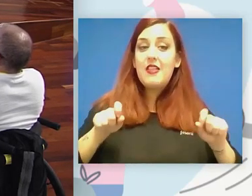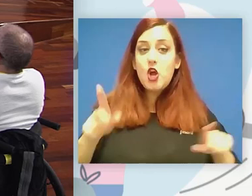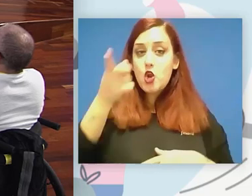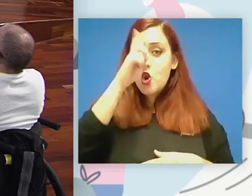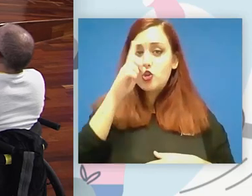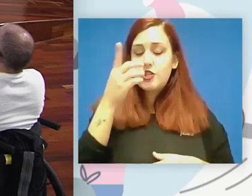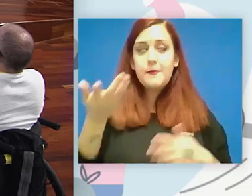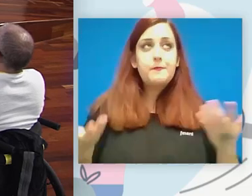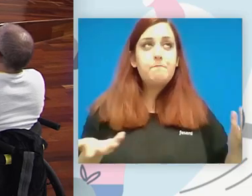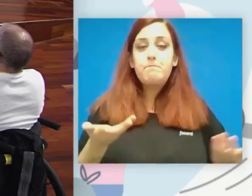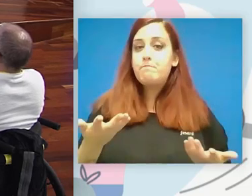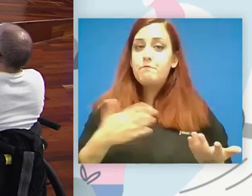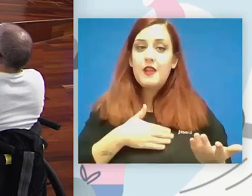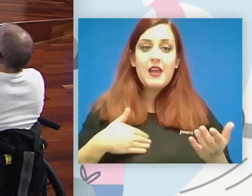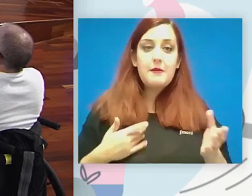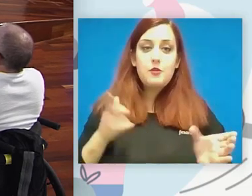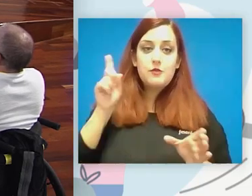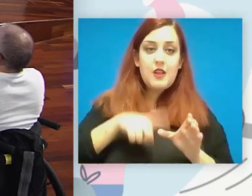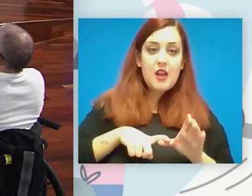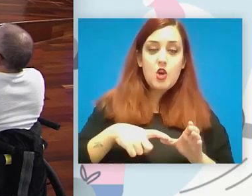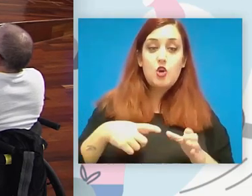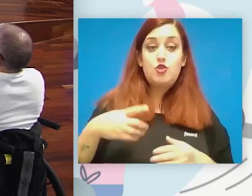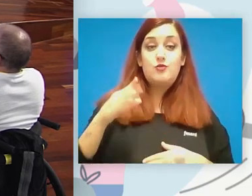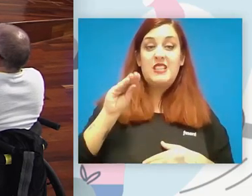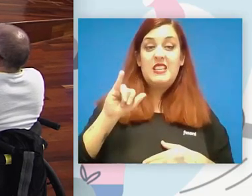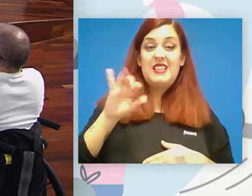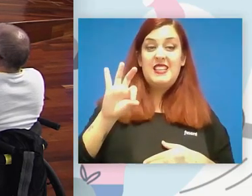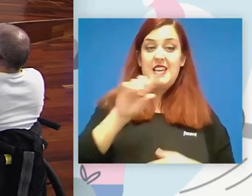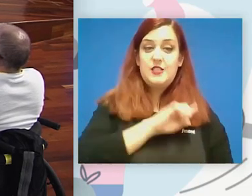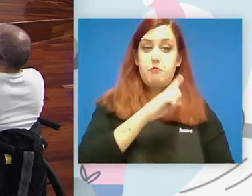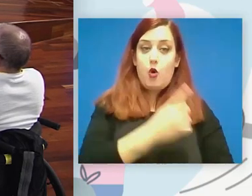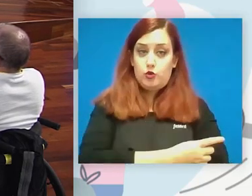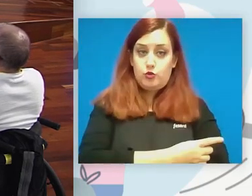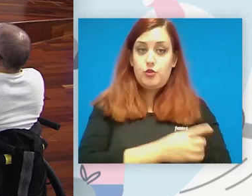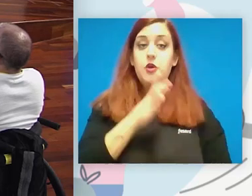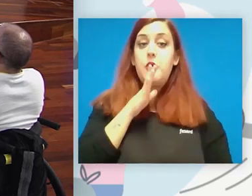quizás participar en los Piesport para dar a conocer nuestro